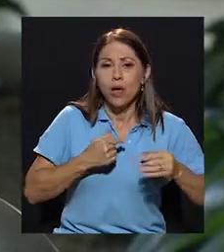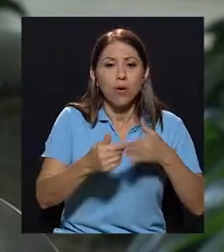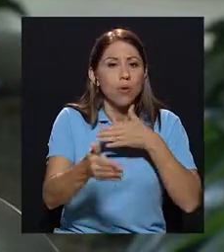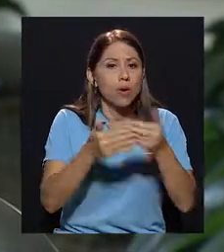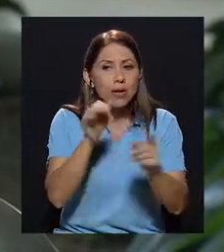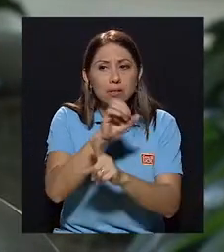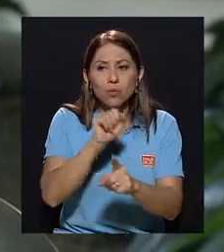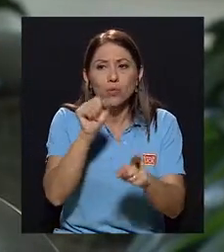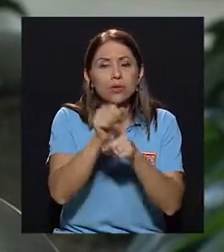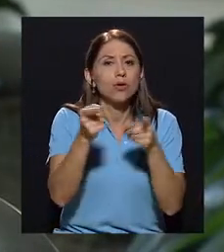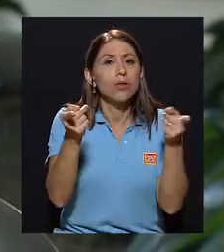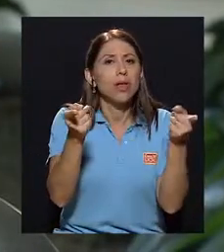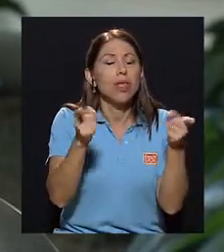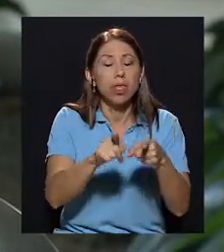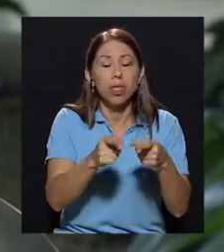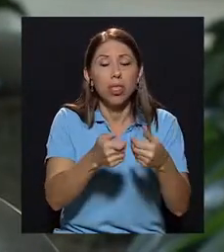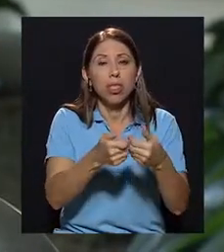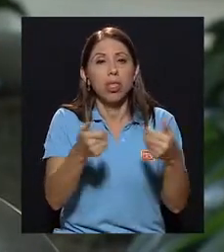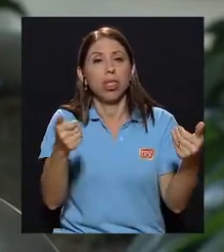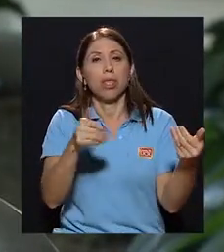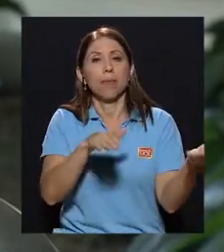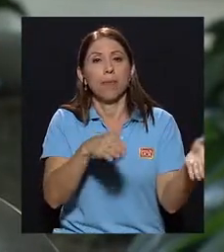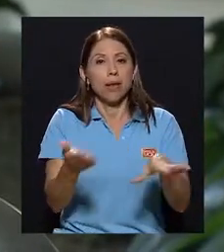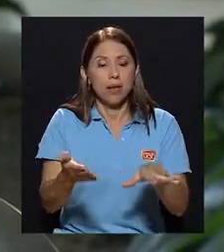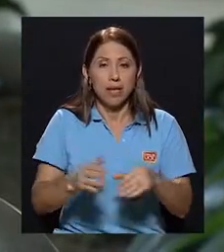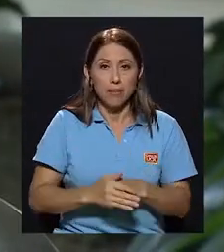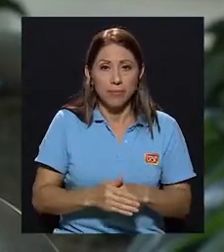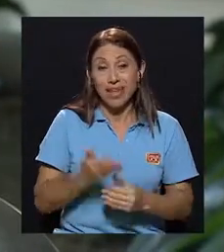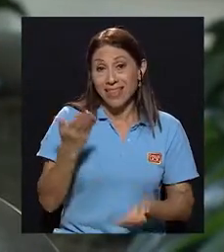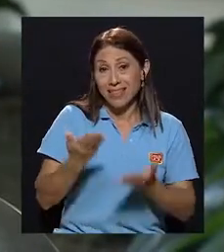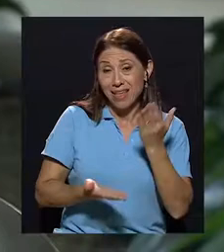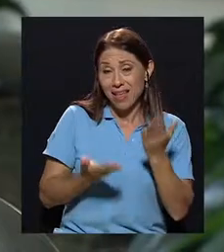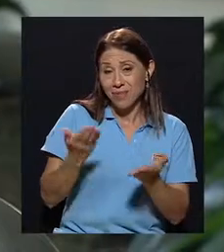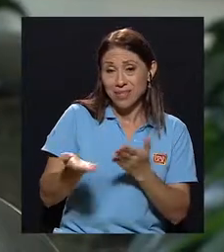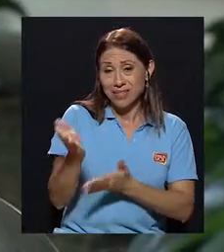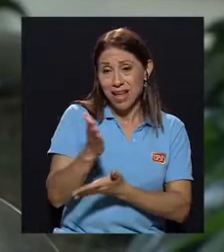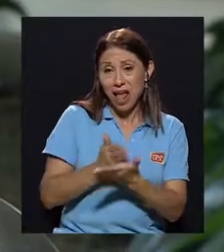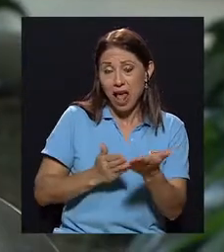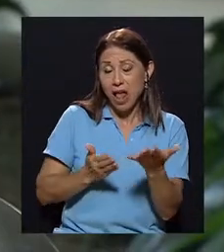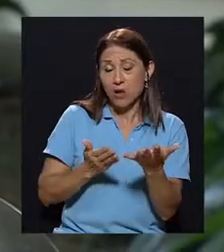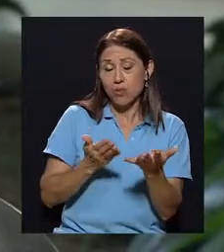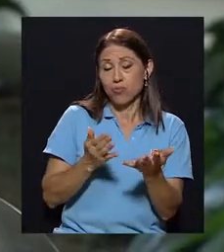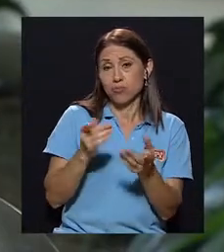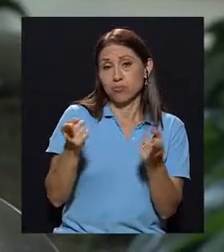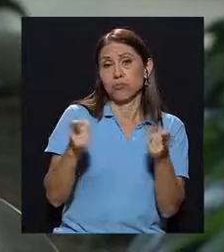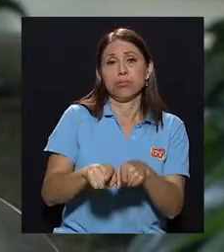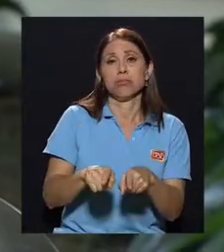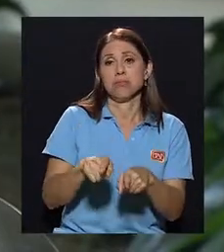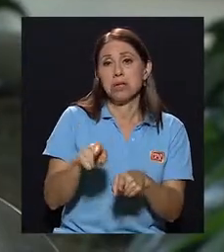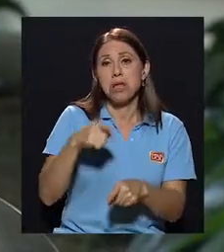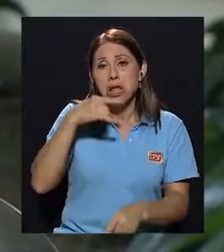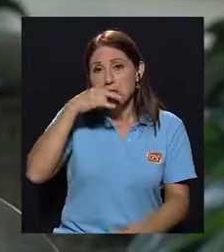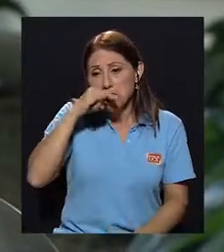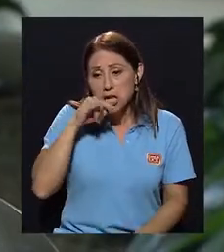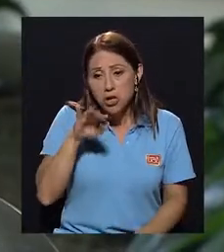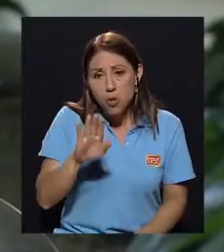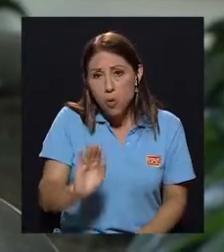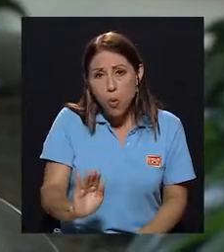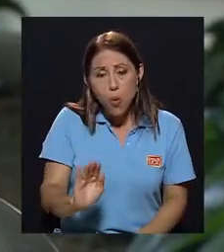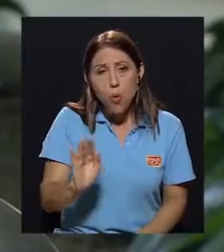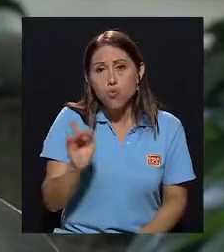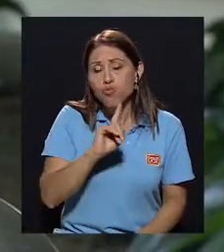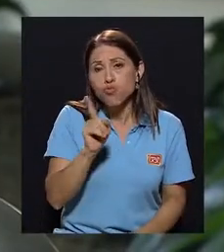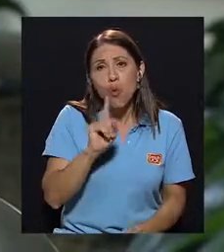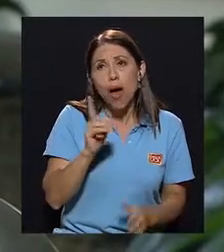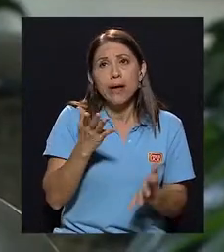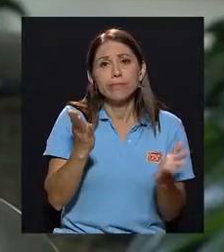Ante algunas pérdidas puede que el niño no haya simbolizado nada, es decir, que eventualmente no